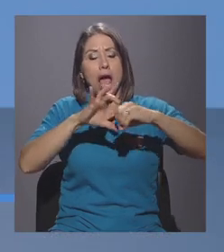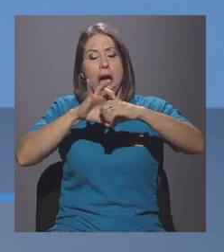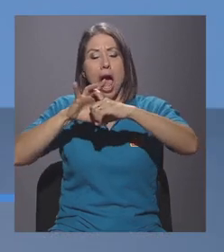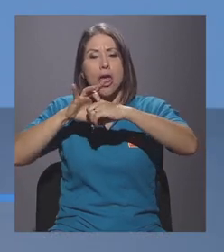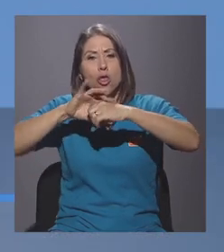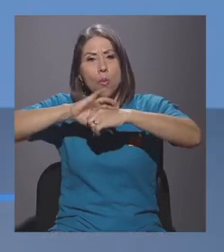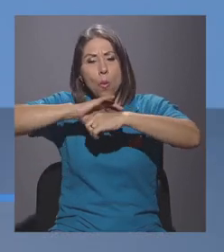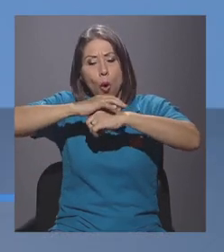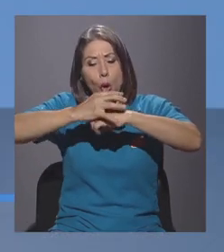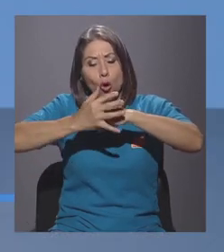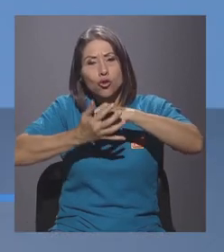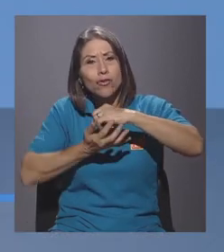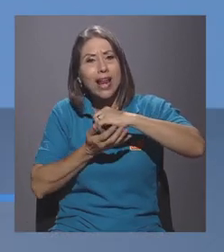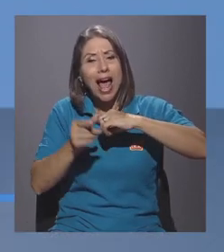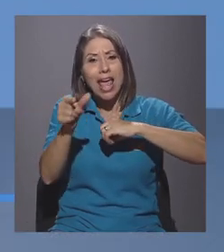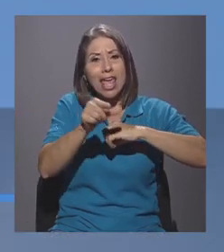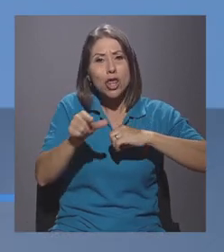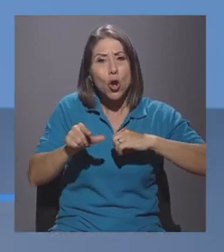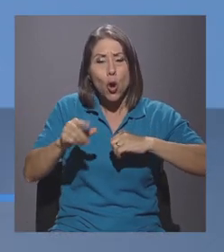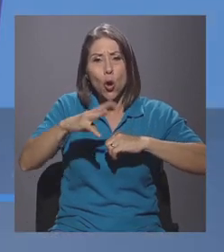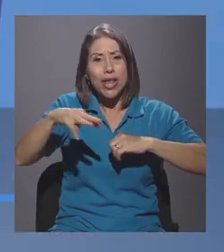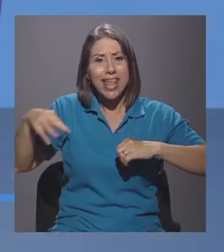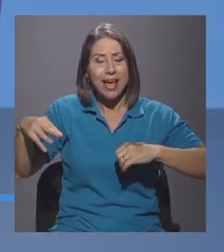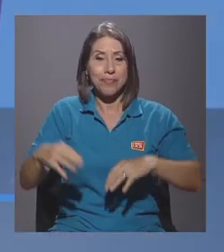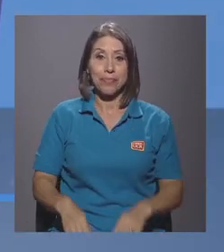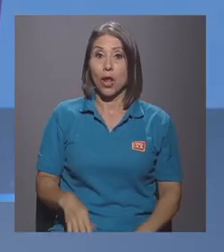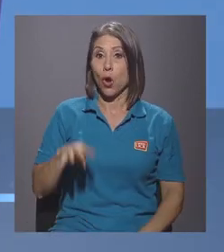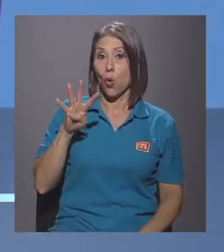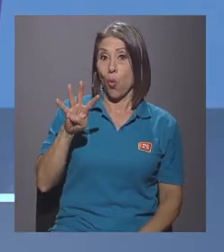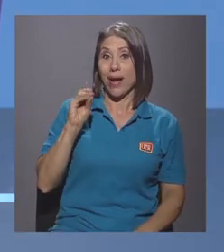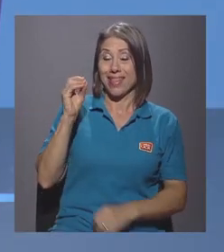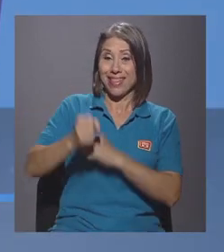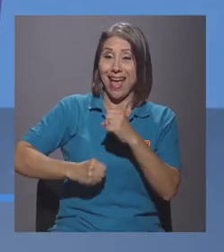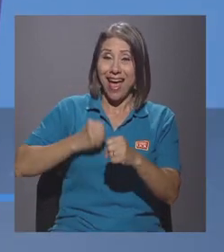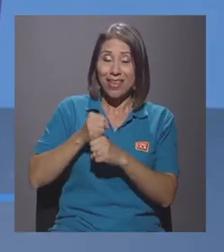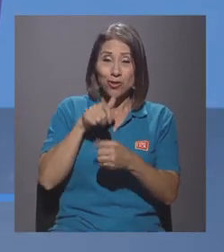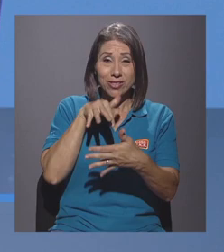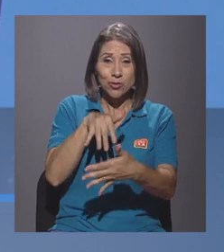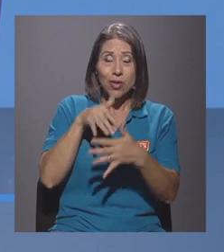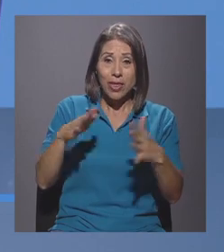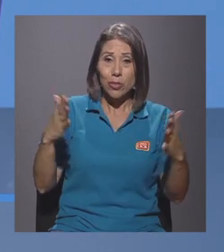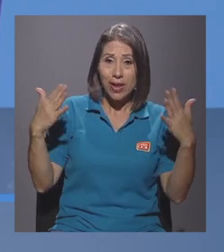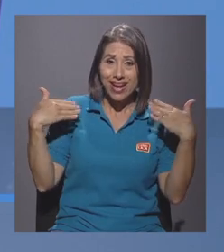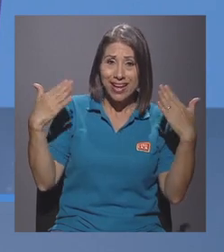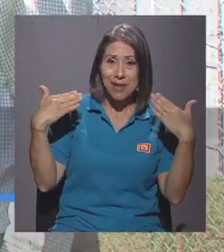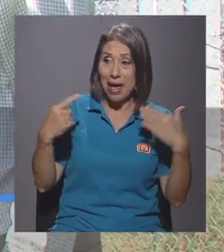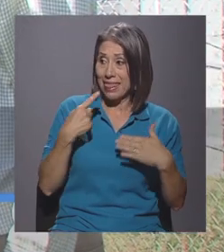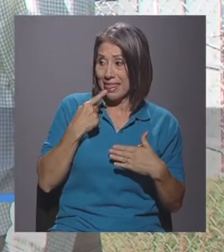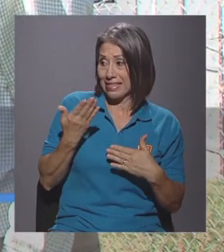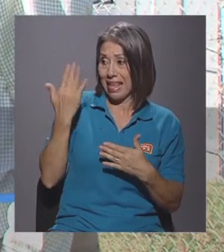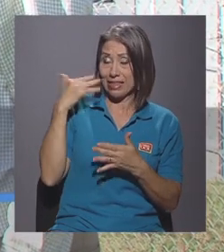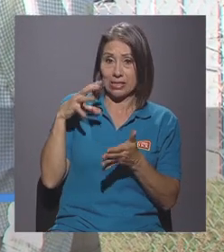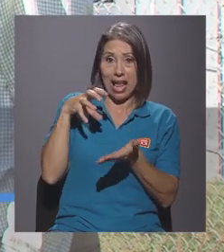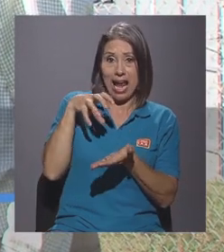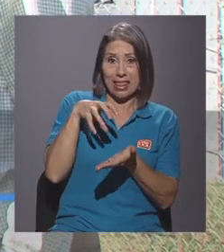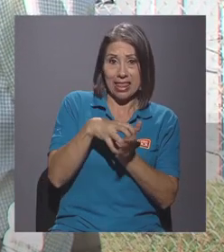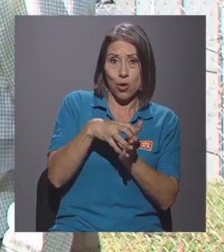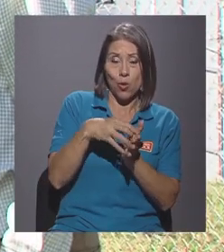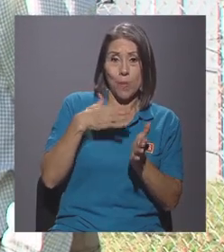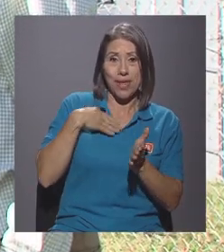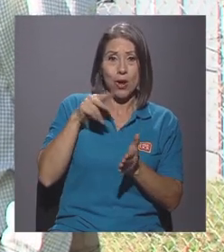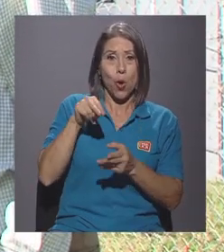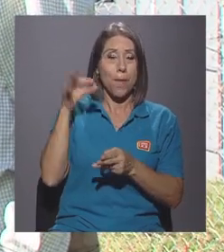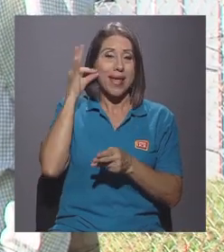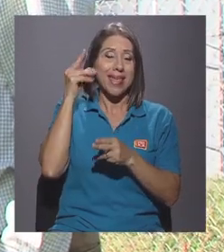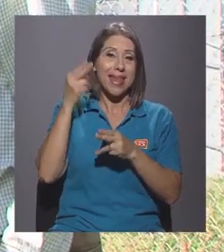hidrología. 40 años estudiando el clima, dice un artículo que acaba de publicar hace unos días mi compañera